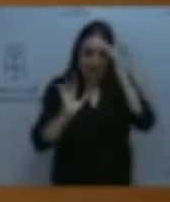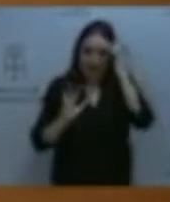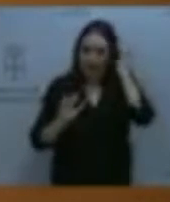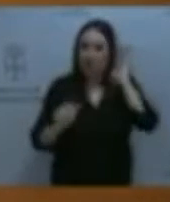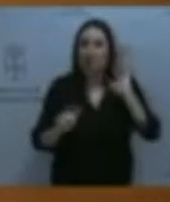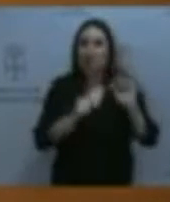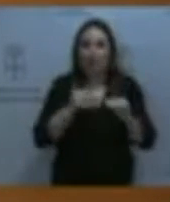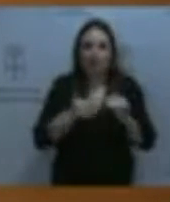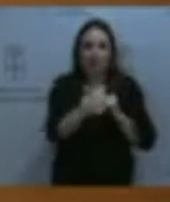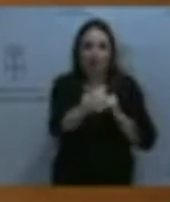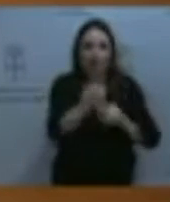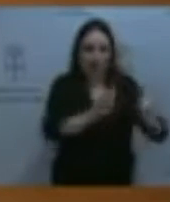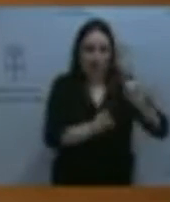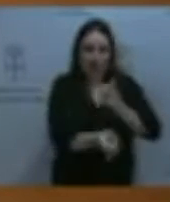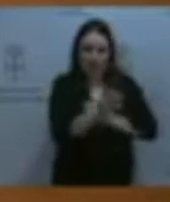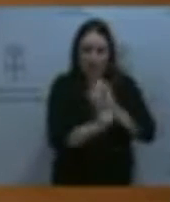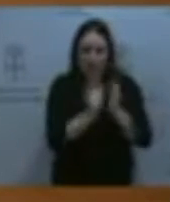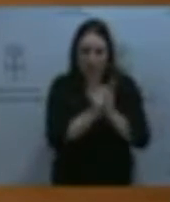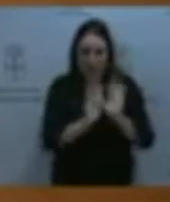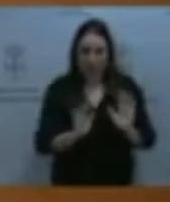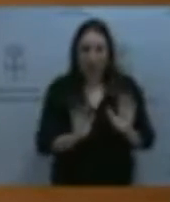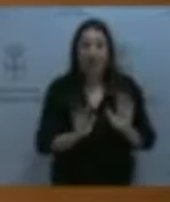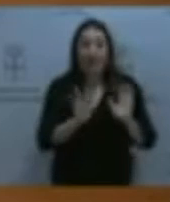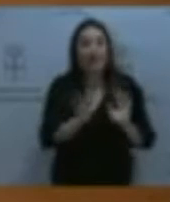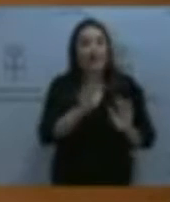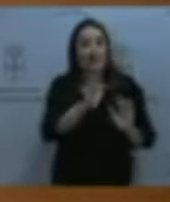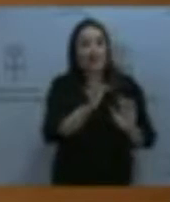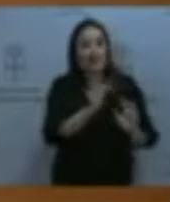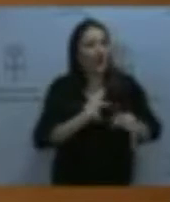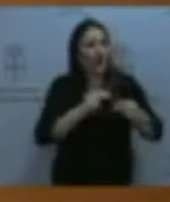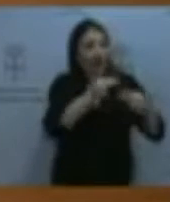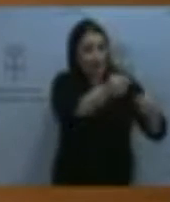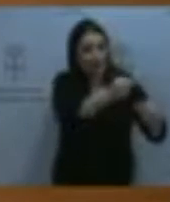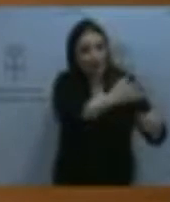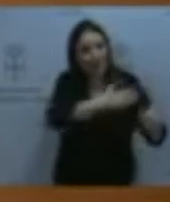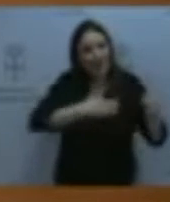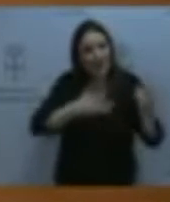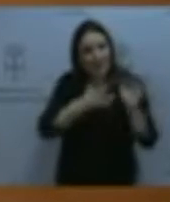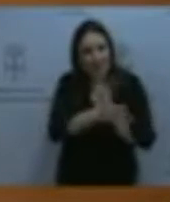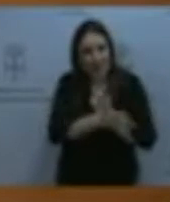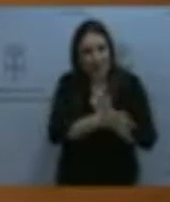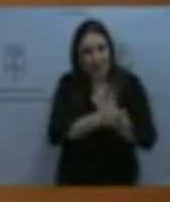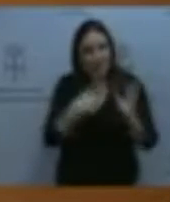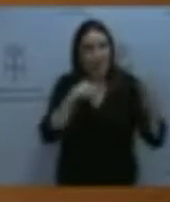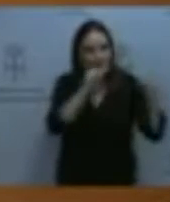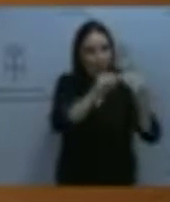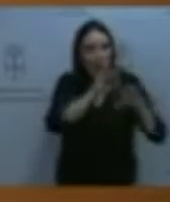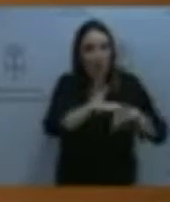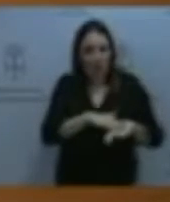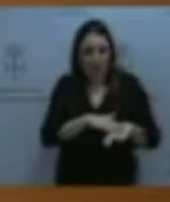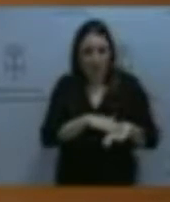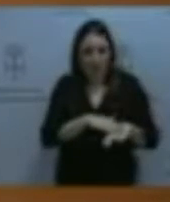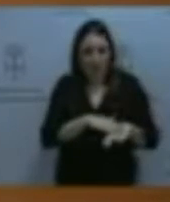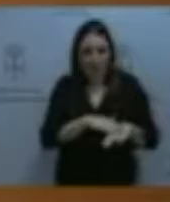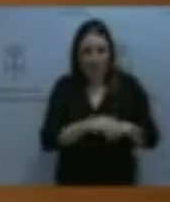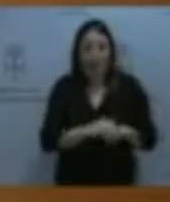problemas. Y además, en la contestación le voy a explicar por qué exactamente estoy de acuerdo con usted. De